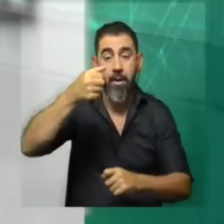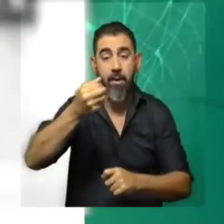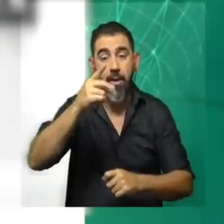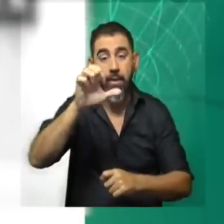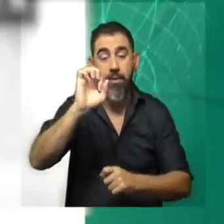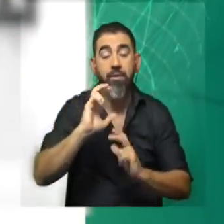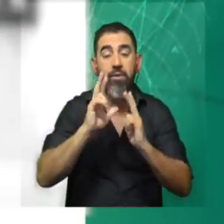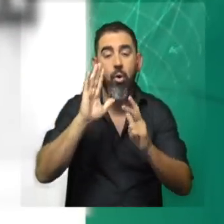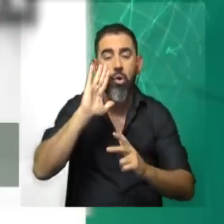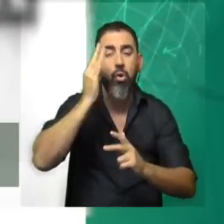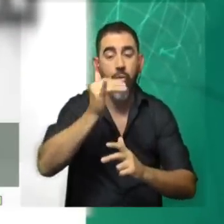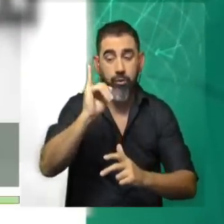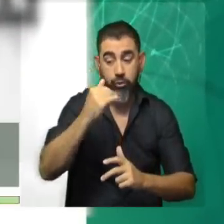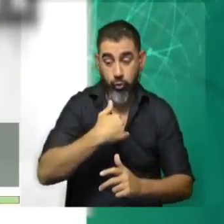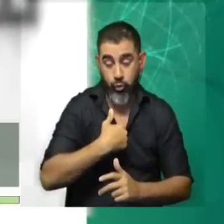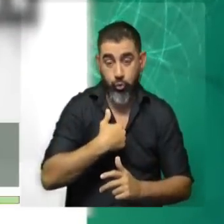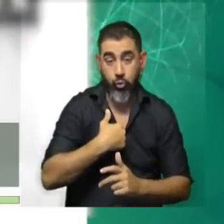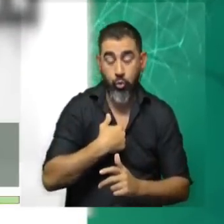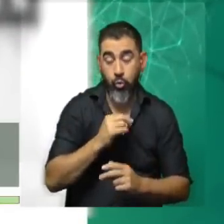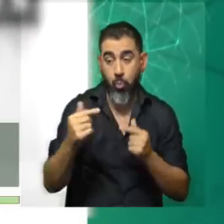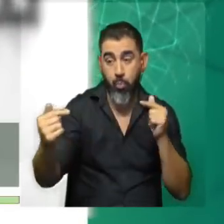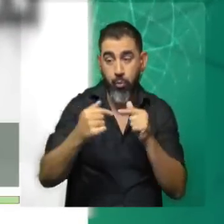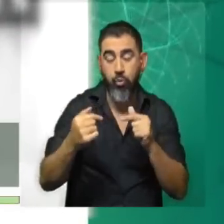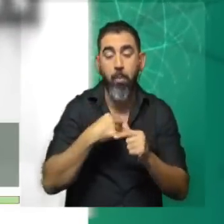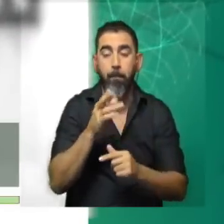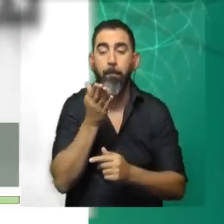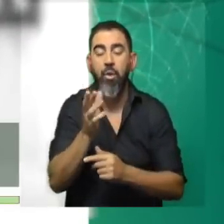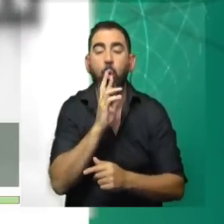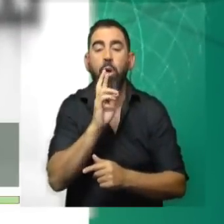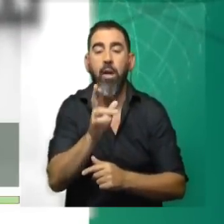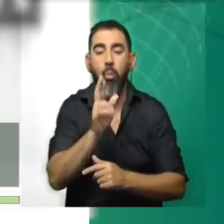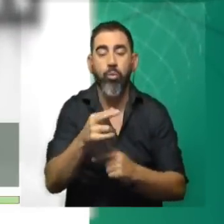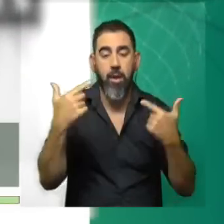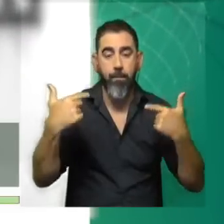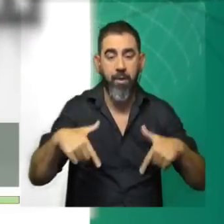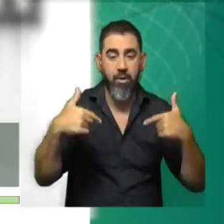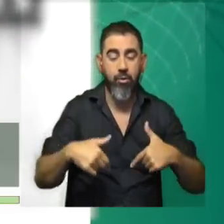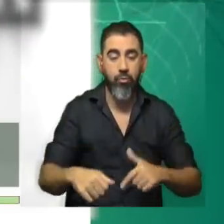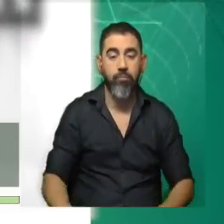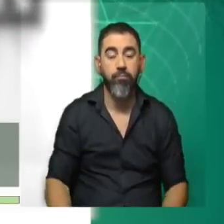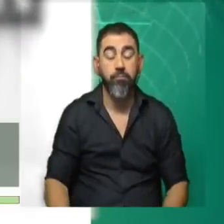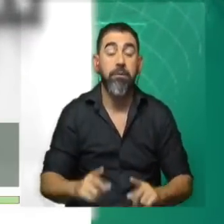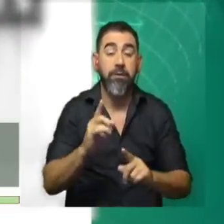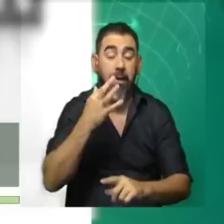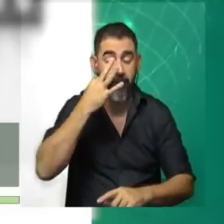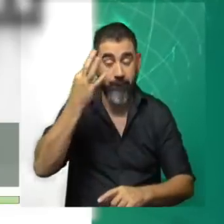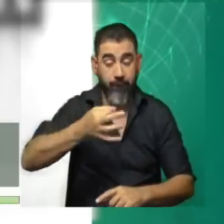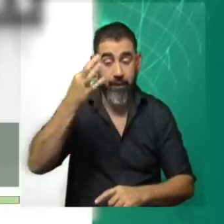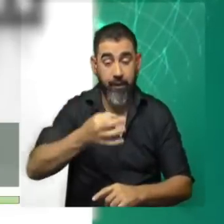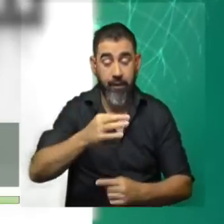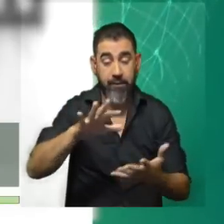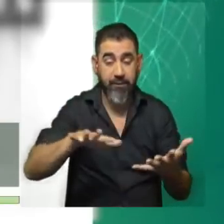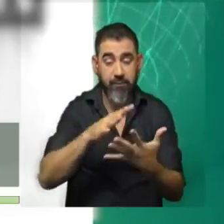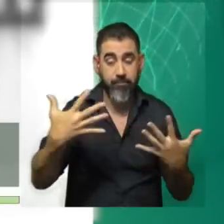reconoció que si estuviera en oposición pediría la renuncia de los ministros involucrados. Sí, también dijo que, si bien es verdad que estos hechos